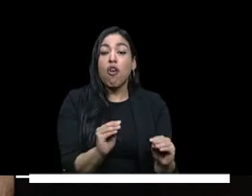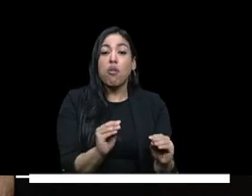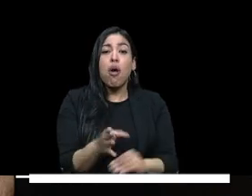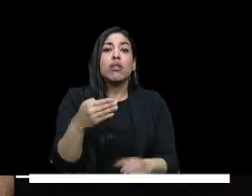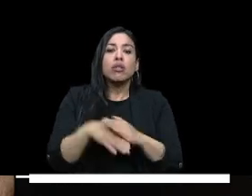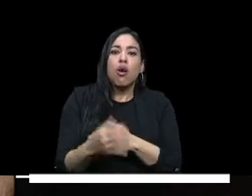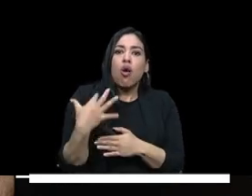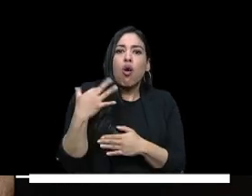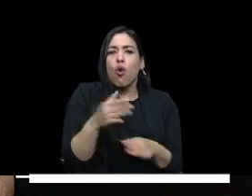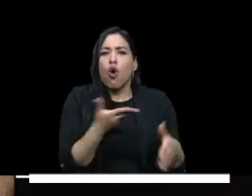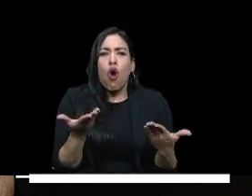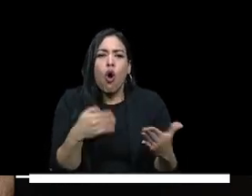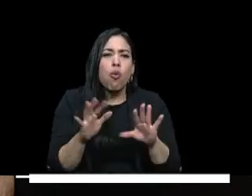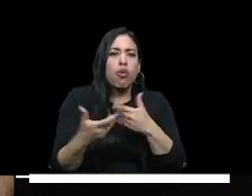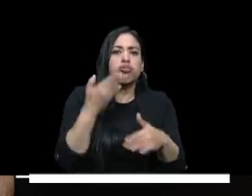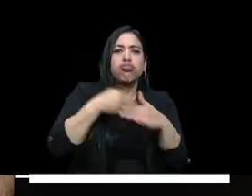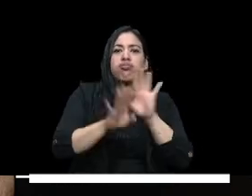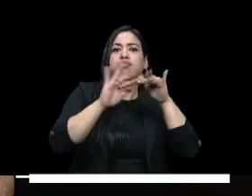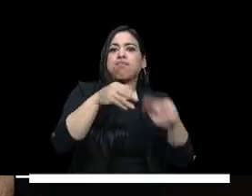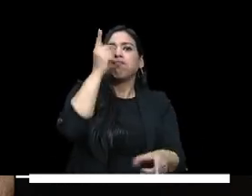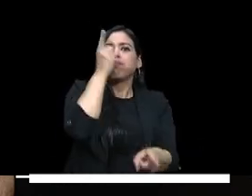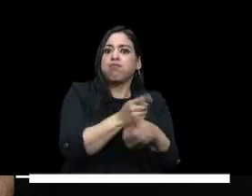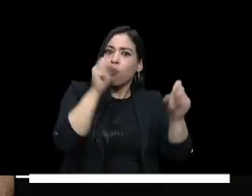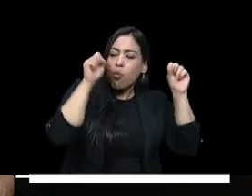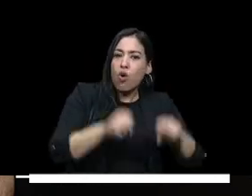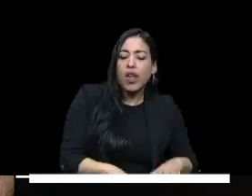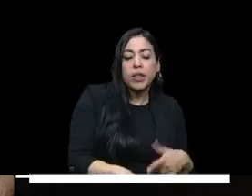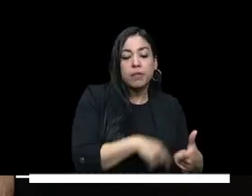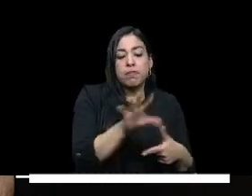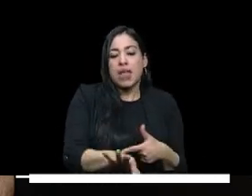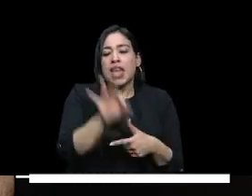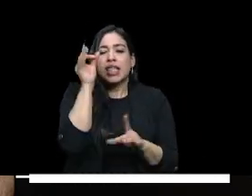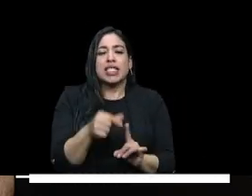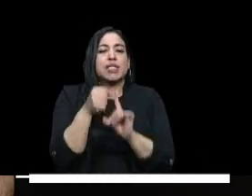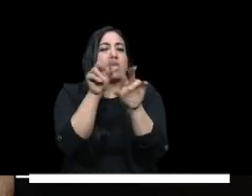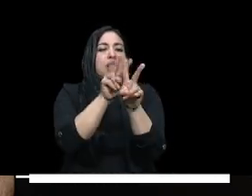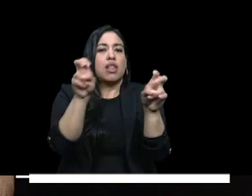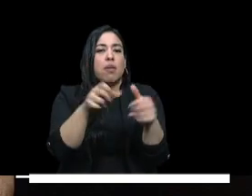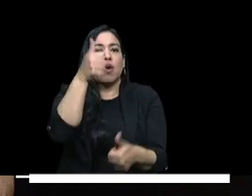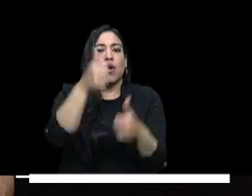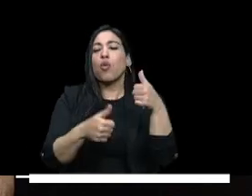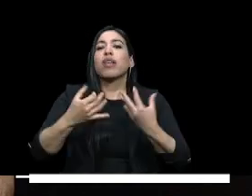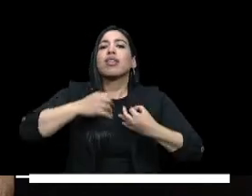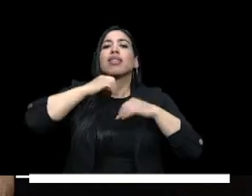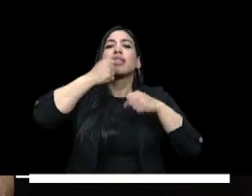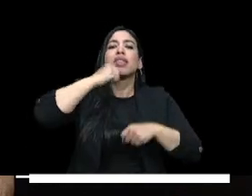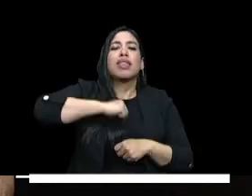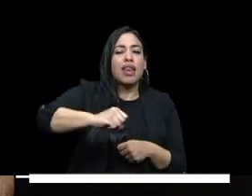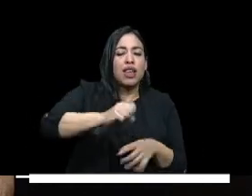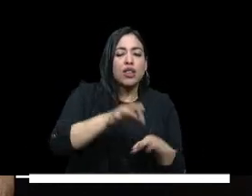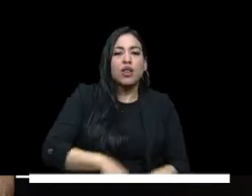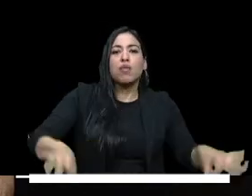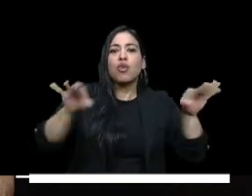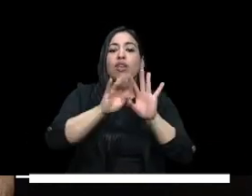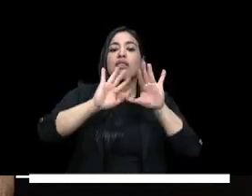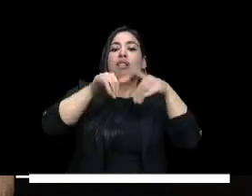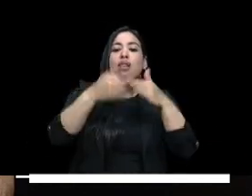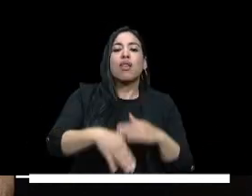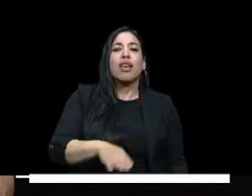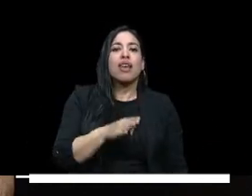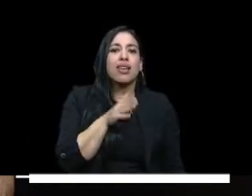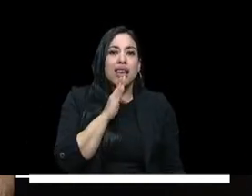encuentren una ruta de acceso al sistema otra disposición especial tiene que ver con garantizar el derecho fundamental a la educación